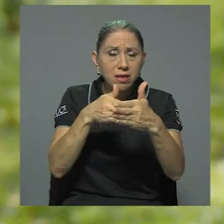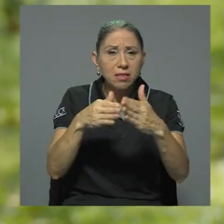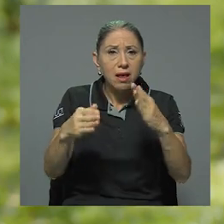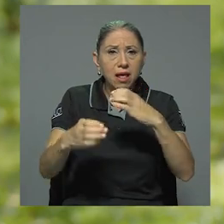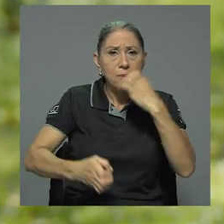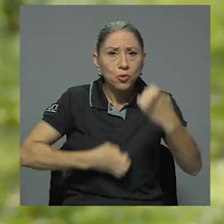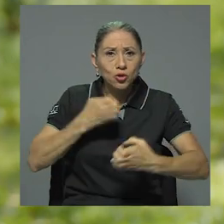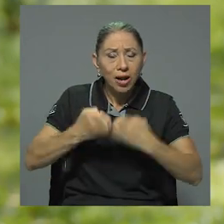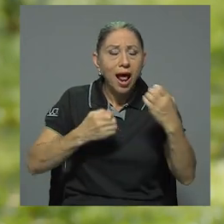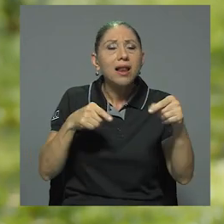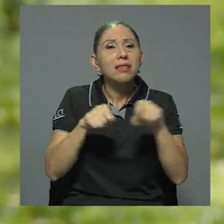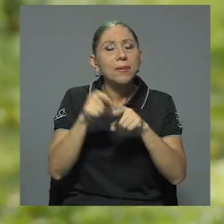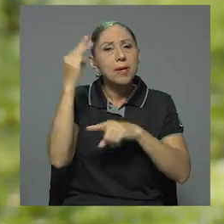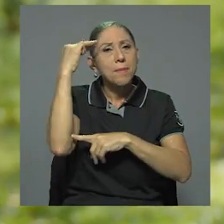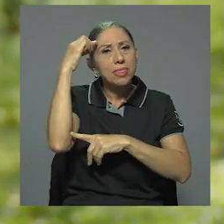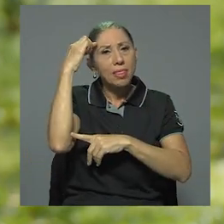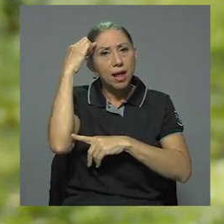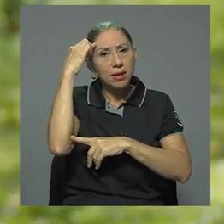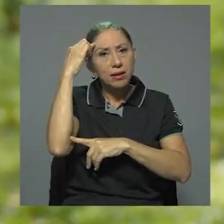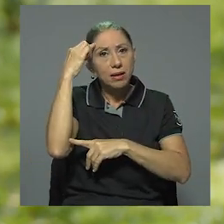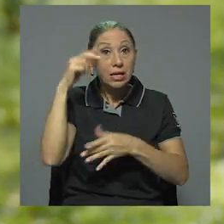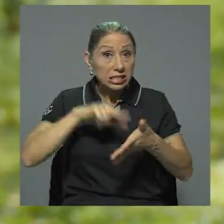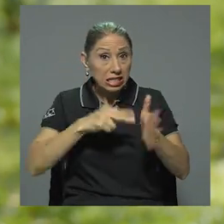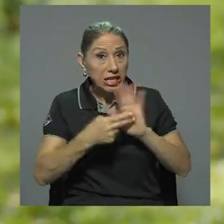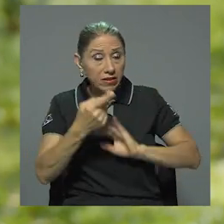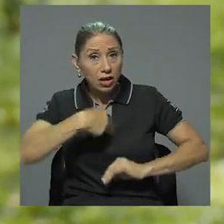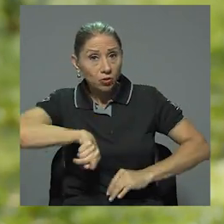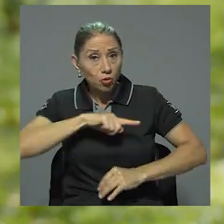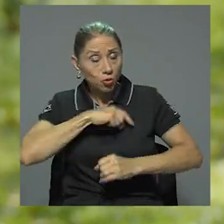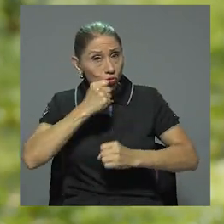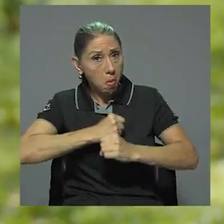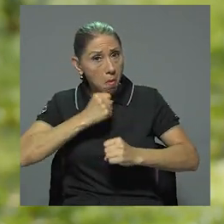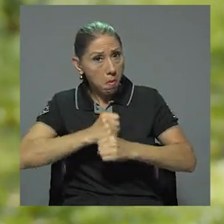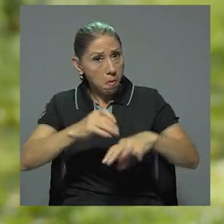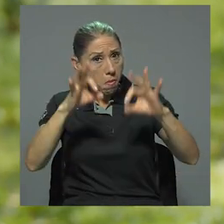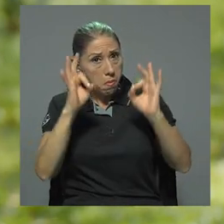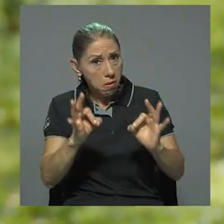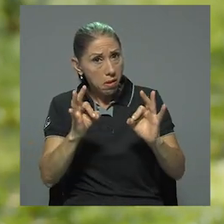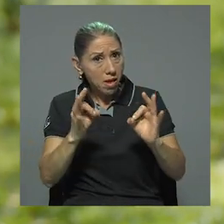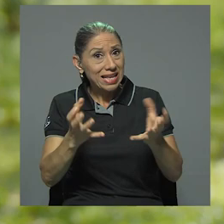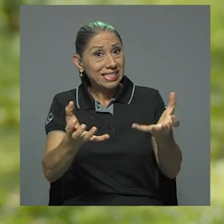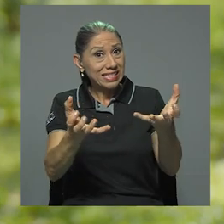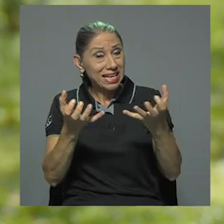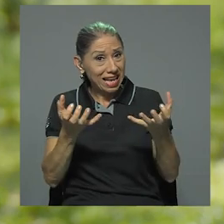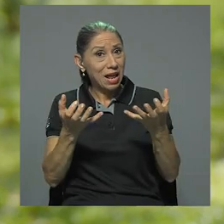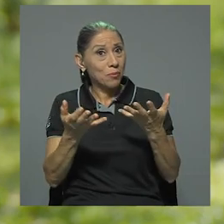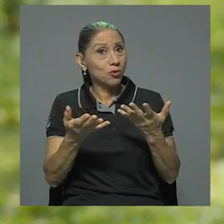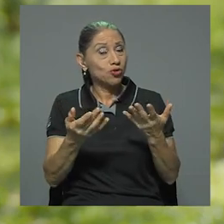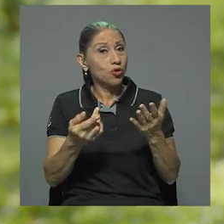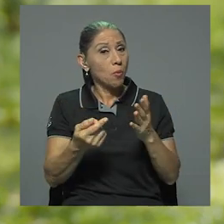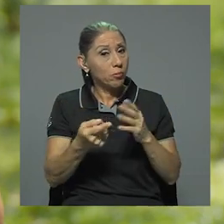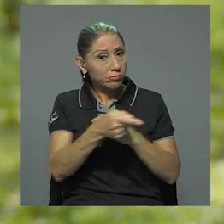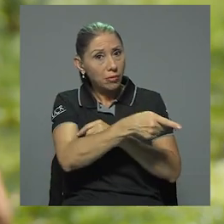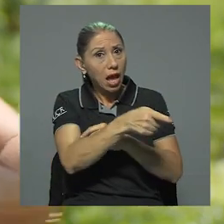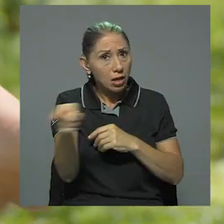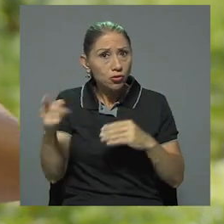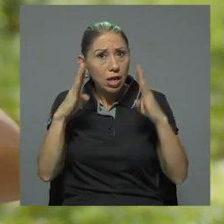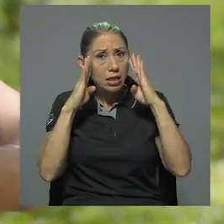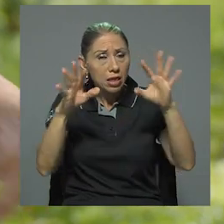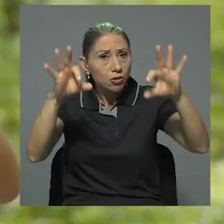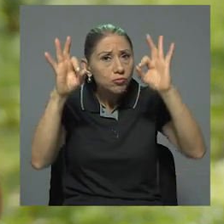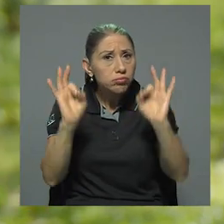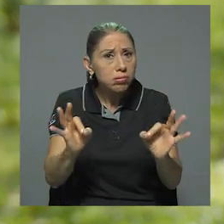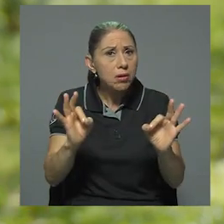Vaya, o sea que entonces vamos en buen camino si es que queremos de verdad encaminar a esta población tan talentosa para que de verdad